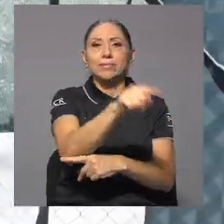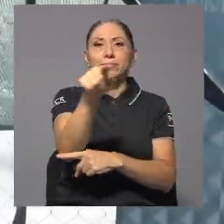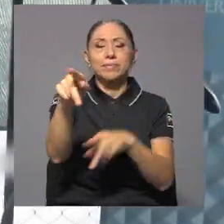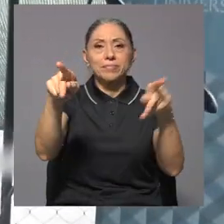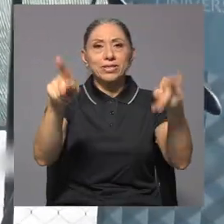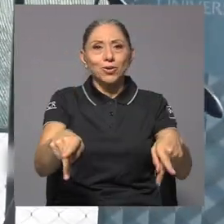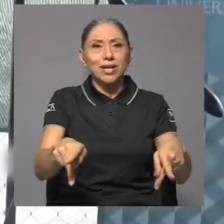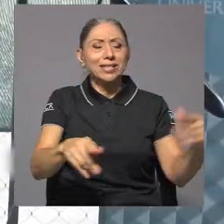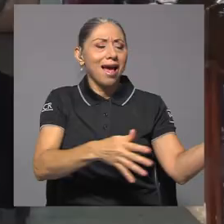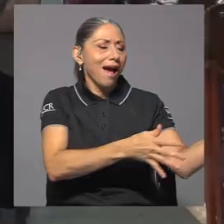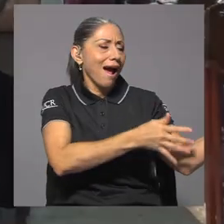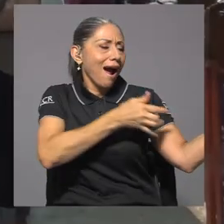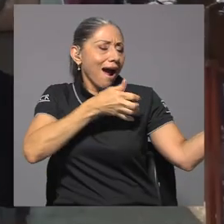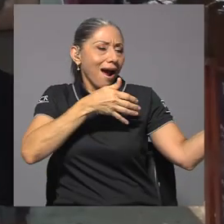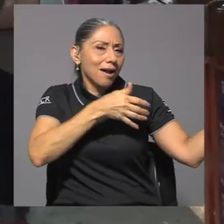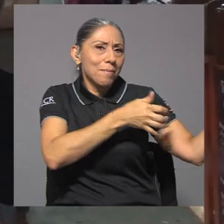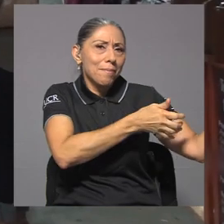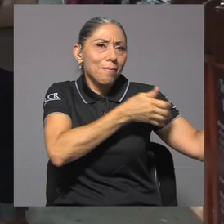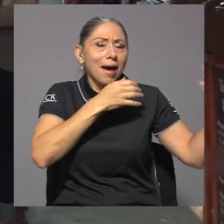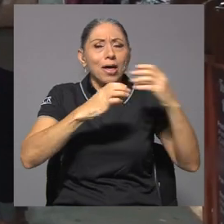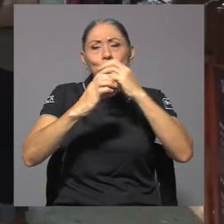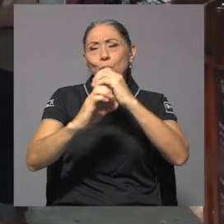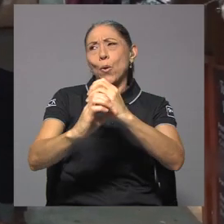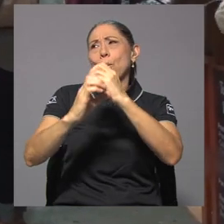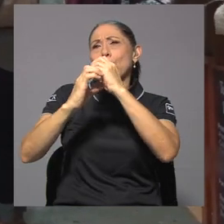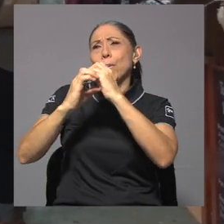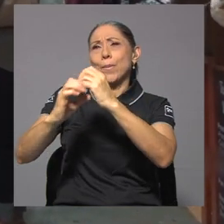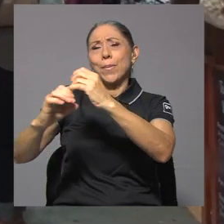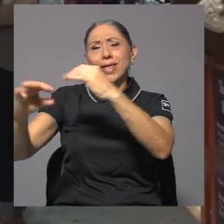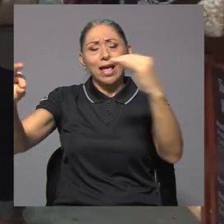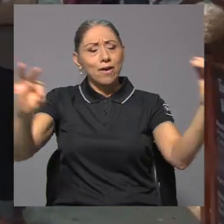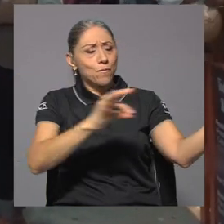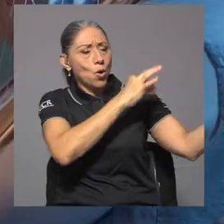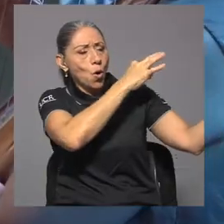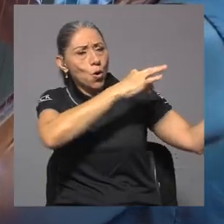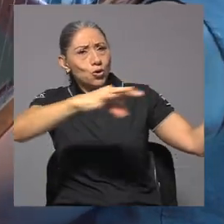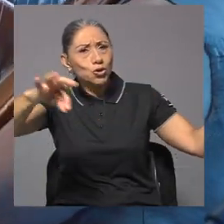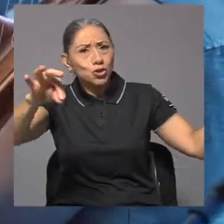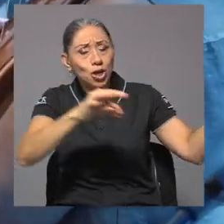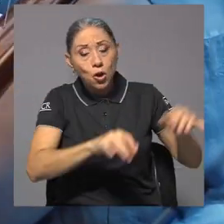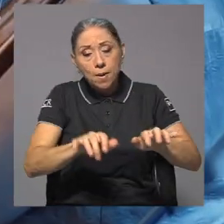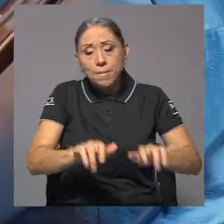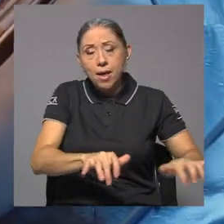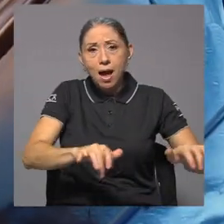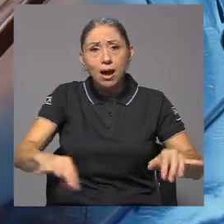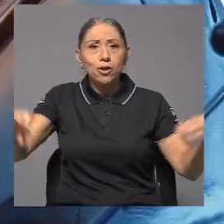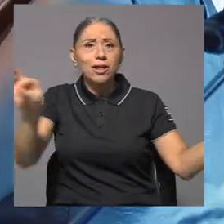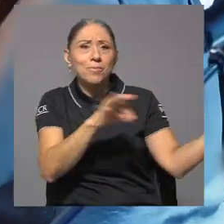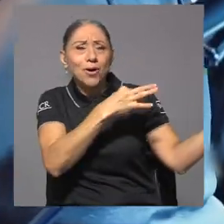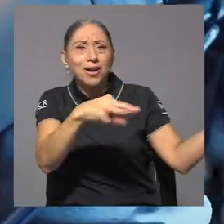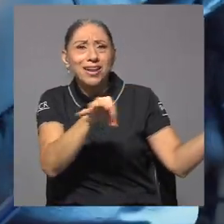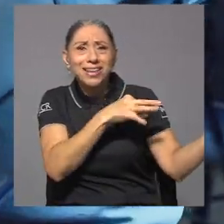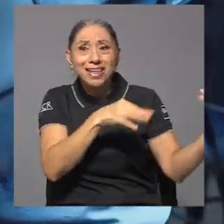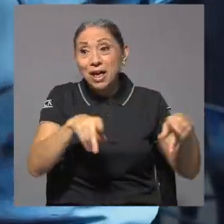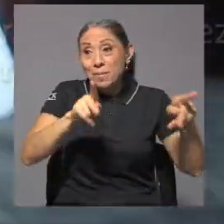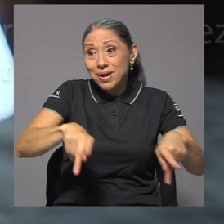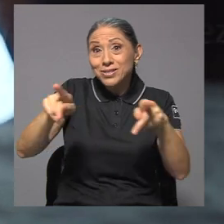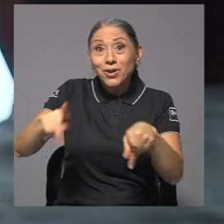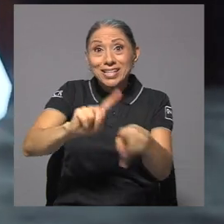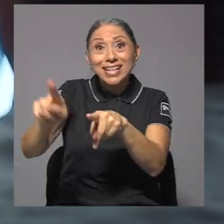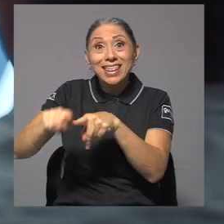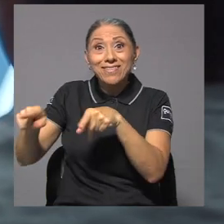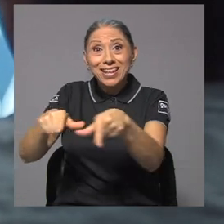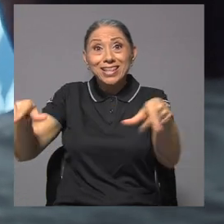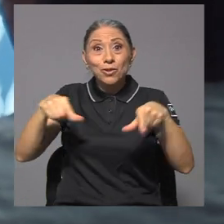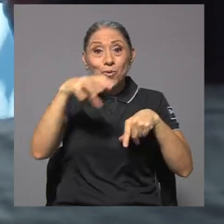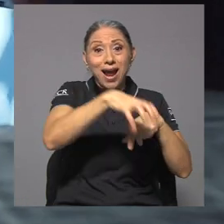personas. El arpa, la trompeta, el violonchelo, el piano y el violín han acompañado las compras de vecinos de